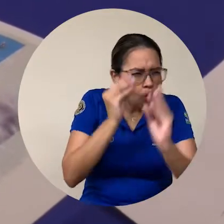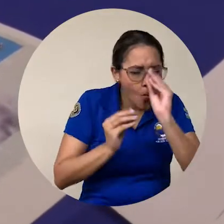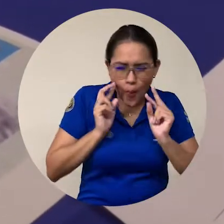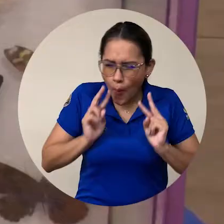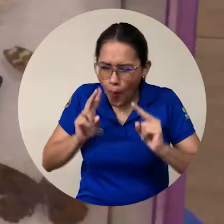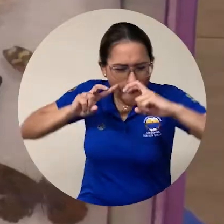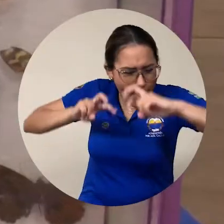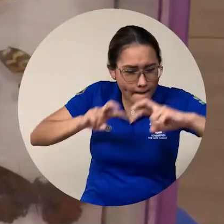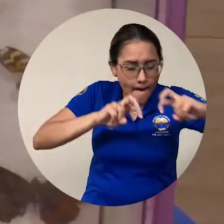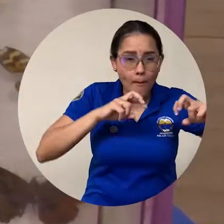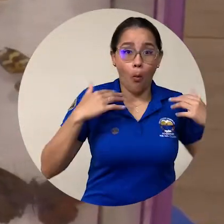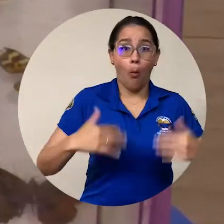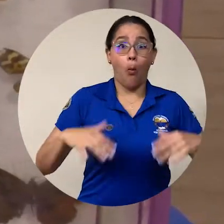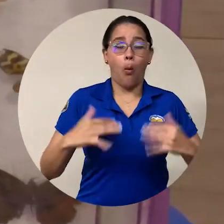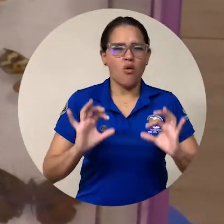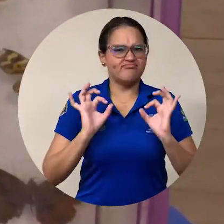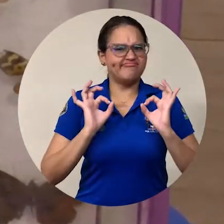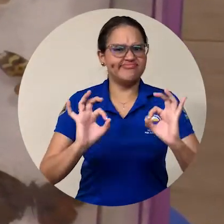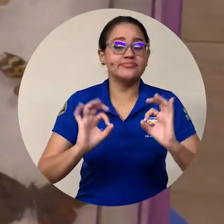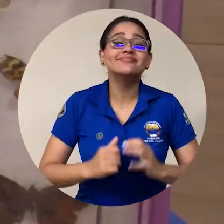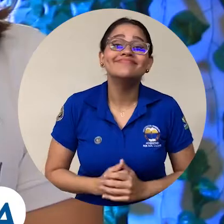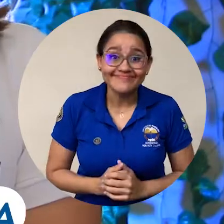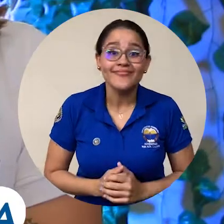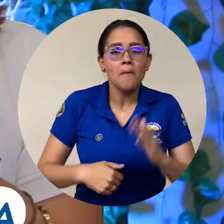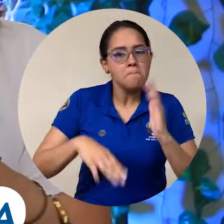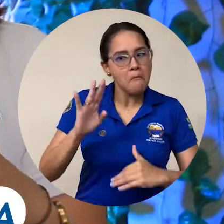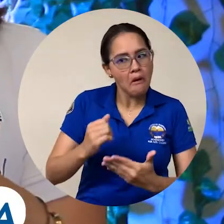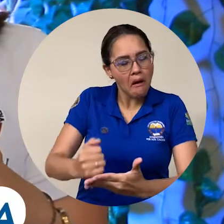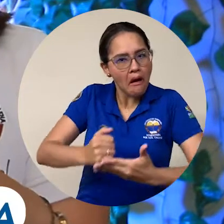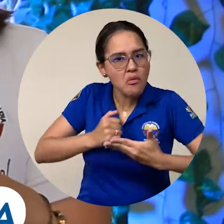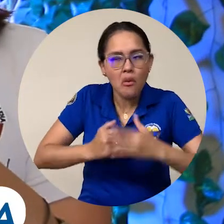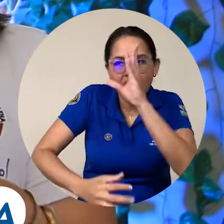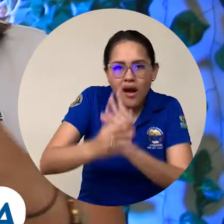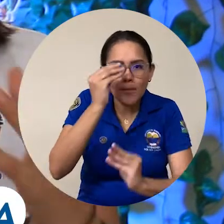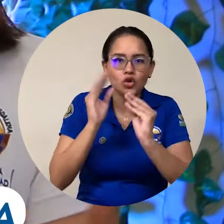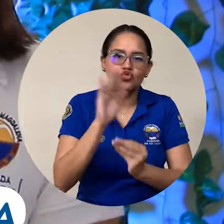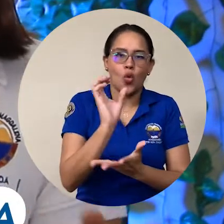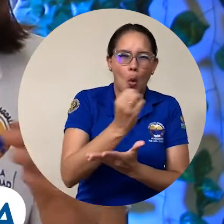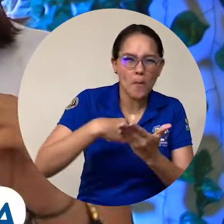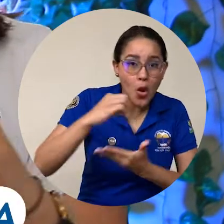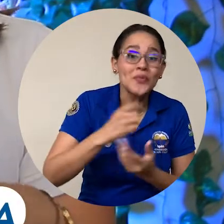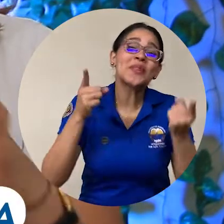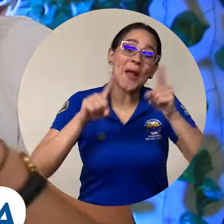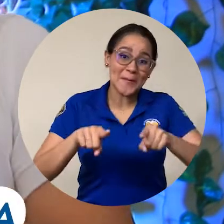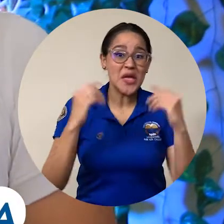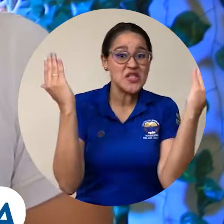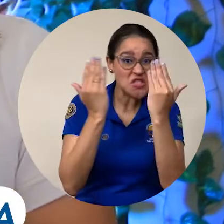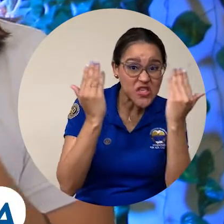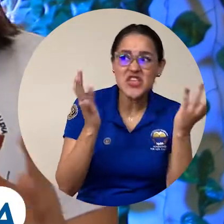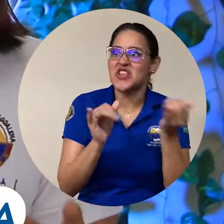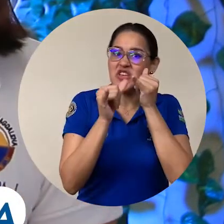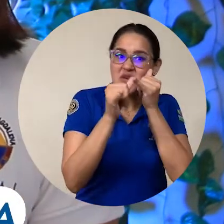porque son muchos los componentes que lo integran y poder utilizarlo no solamente para biología sino también para cine